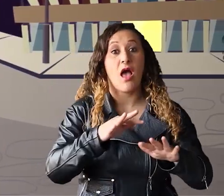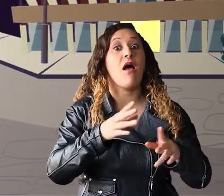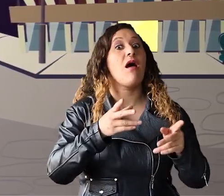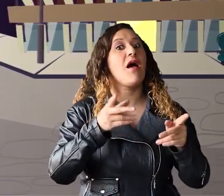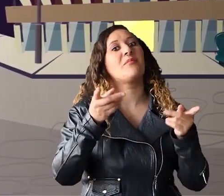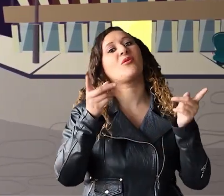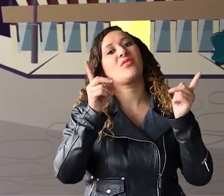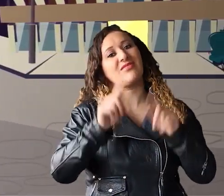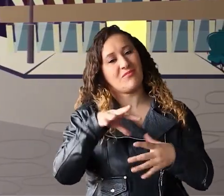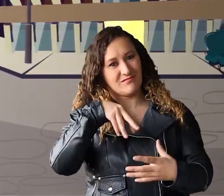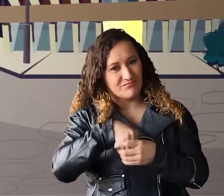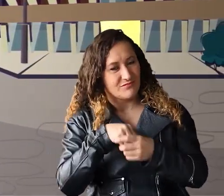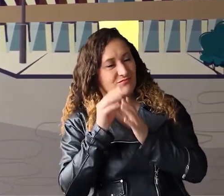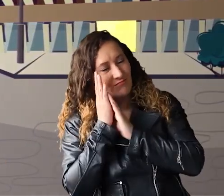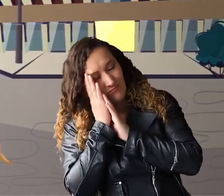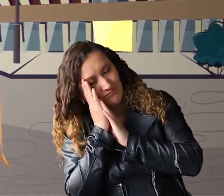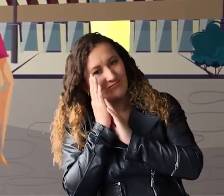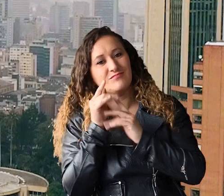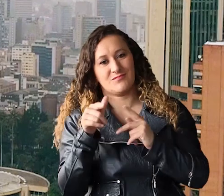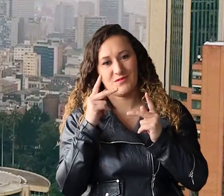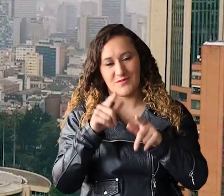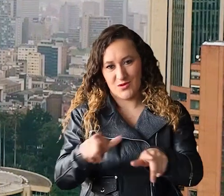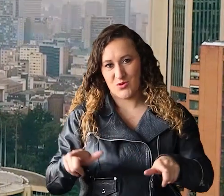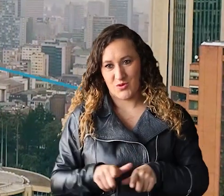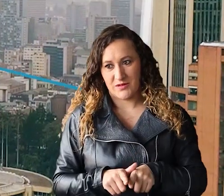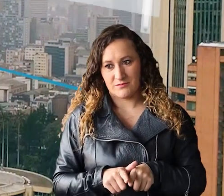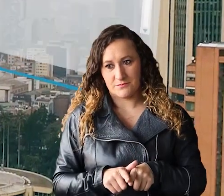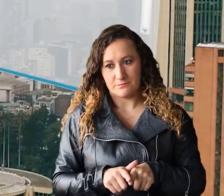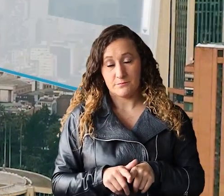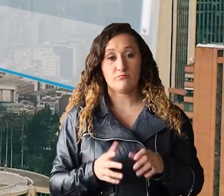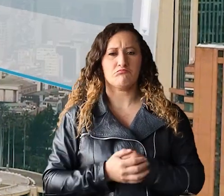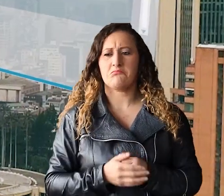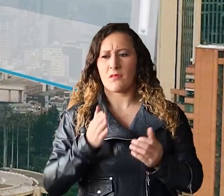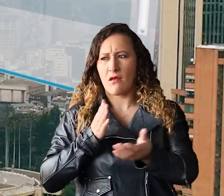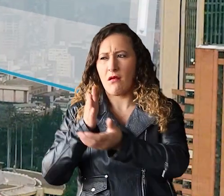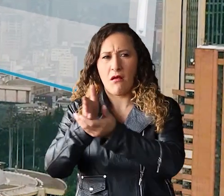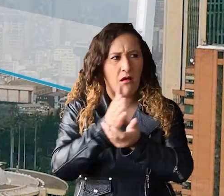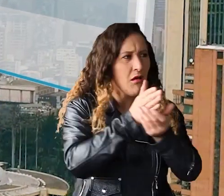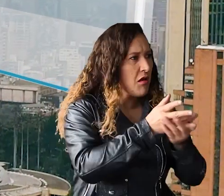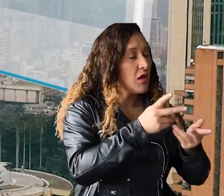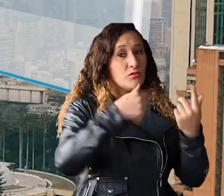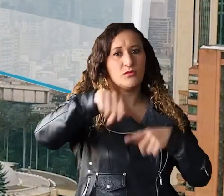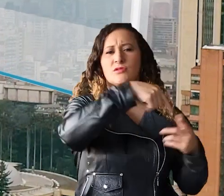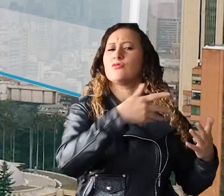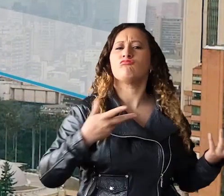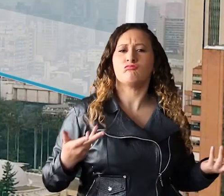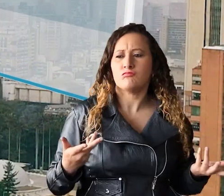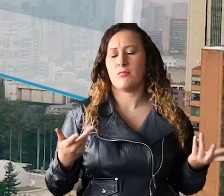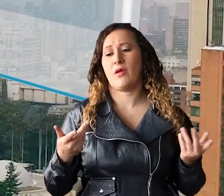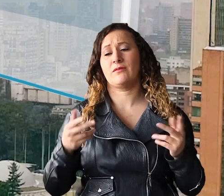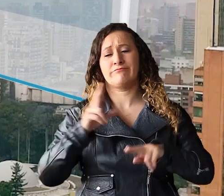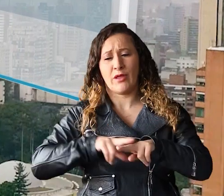permanecerá al menos una noche en el lugar de su visita. En los destinos turísticos podemos encontrar atractivos naturales,